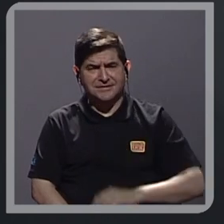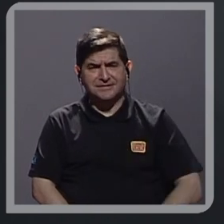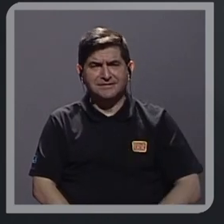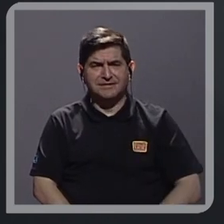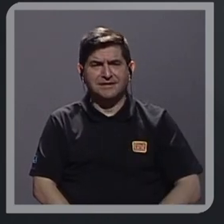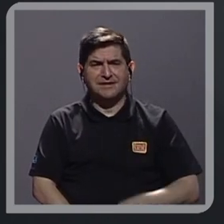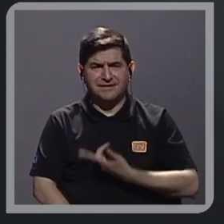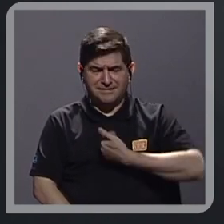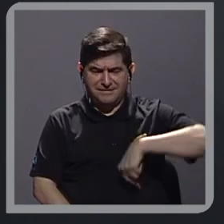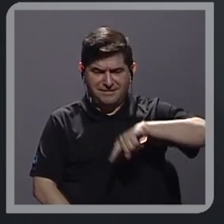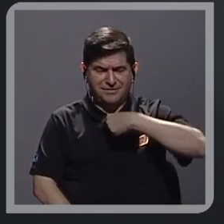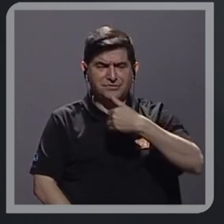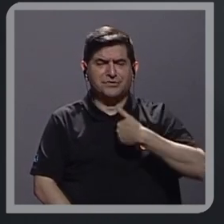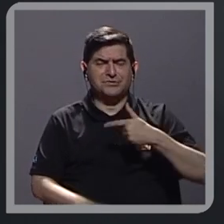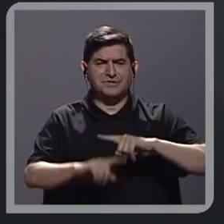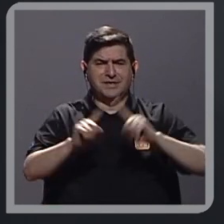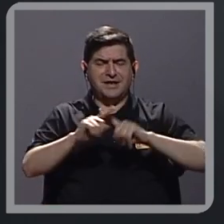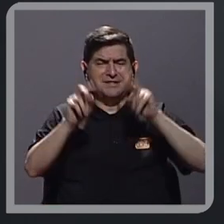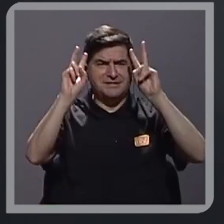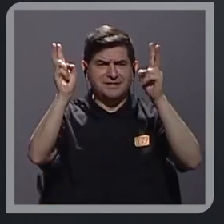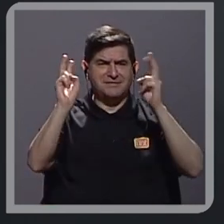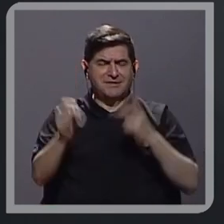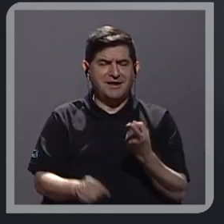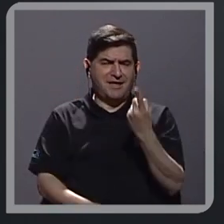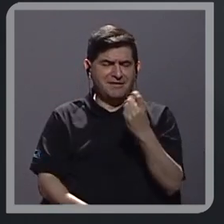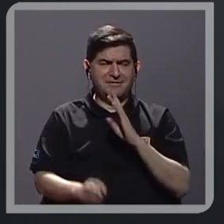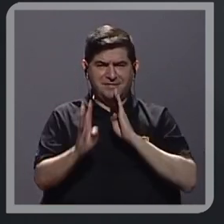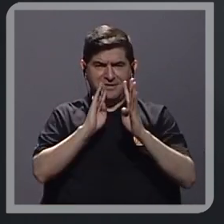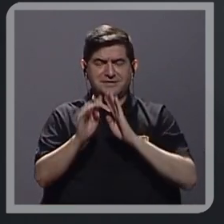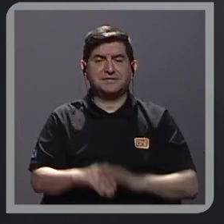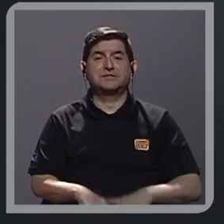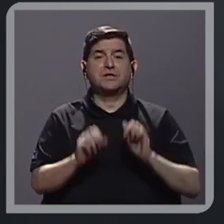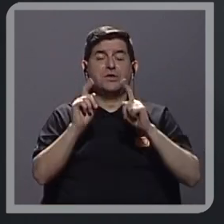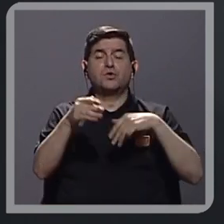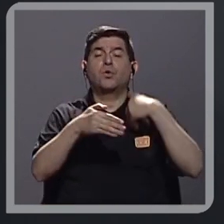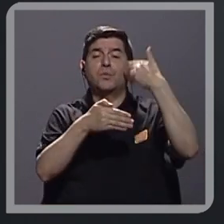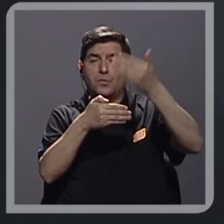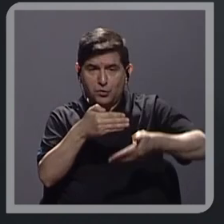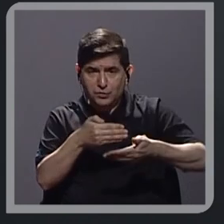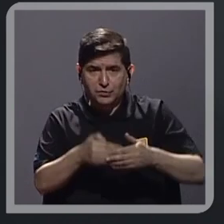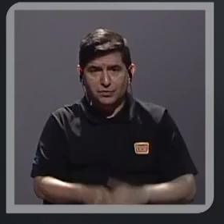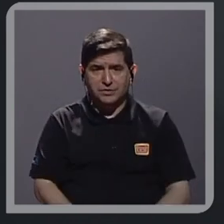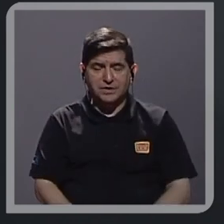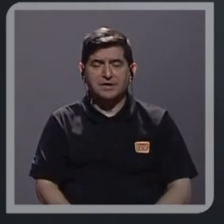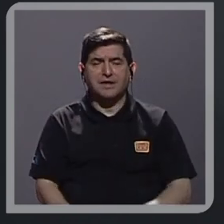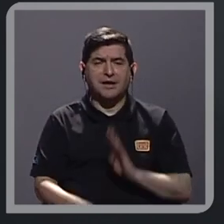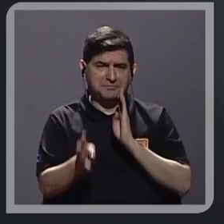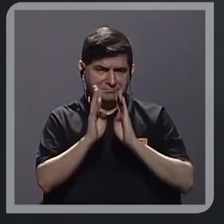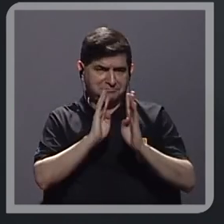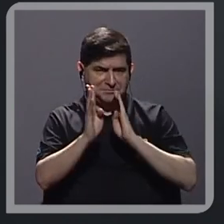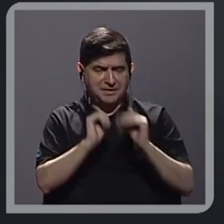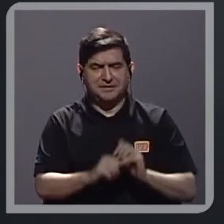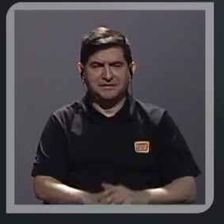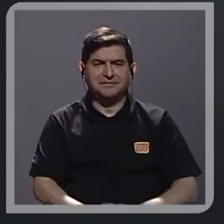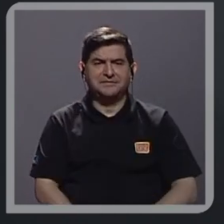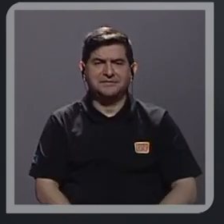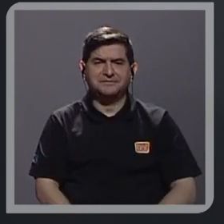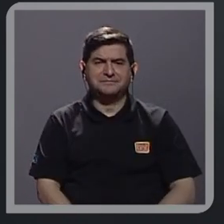tenemos varios temas que quedaron en el tintero y me gustaría tener la oportunidad de conversar